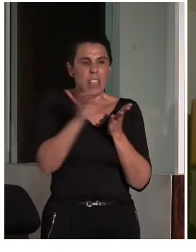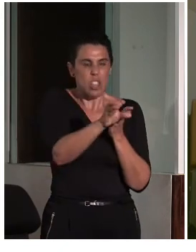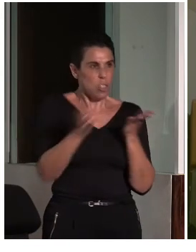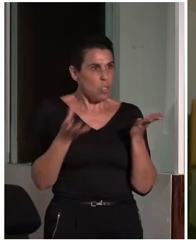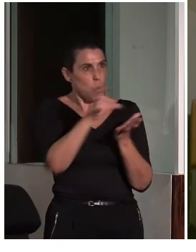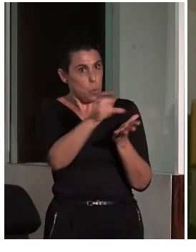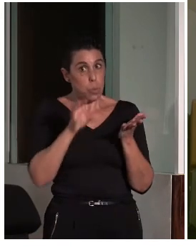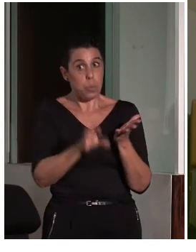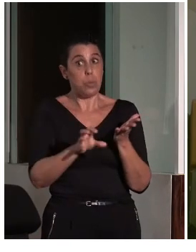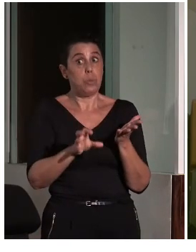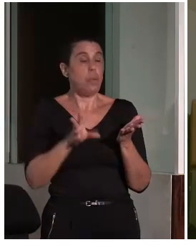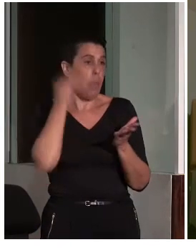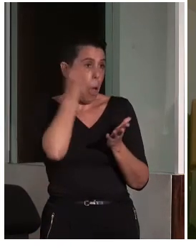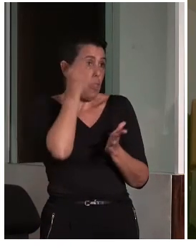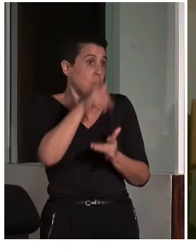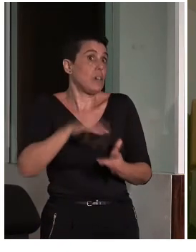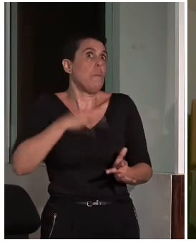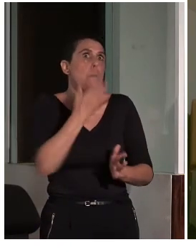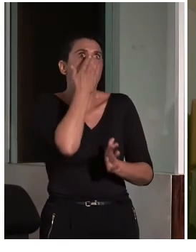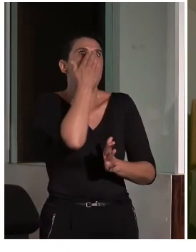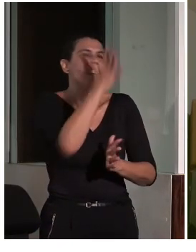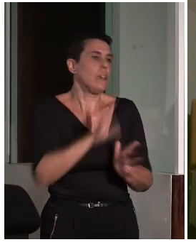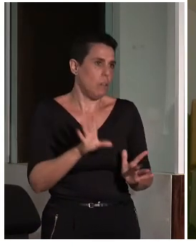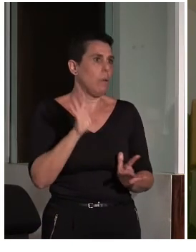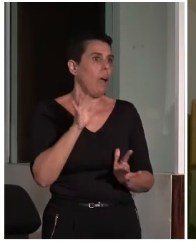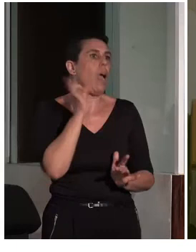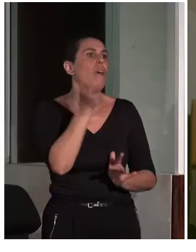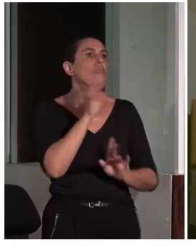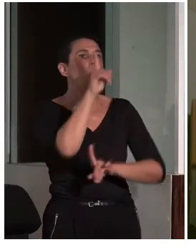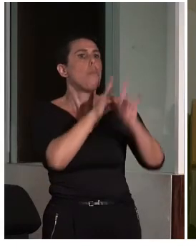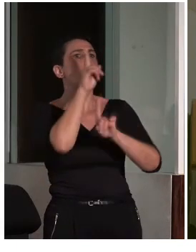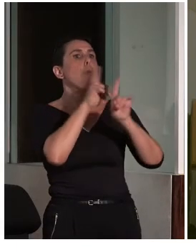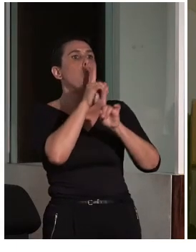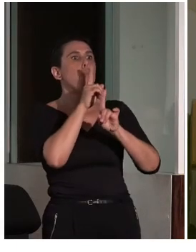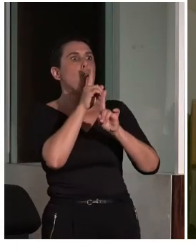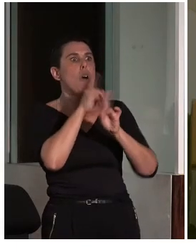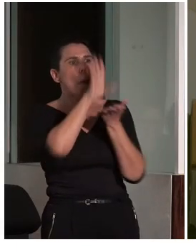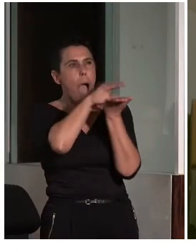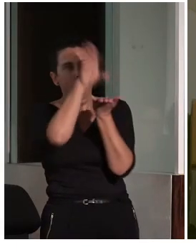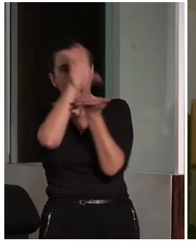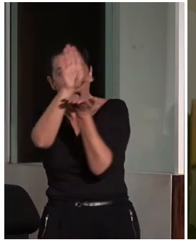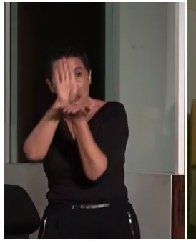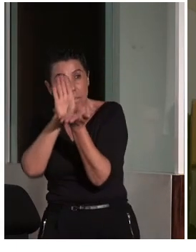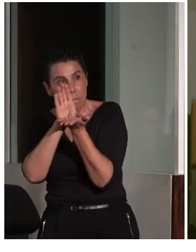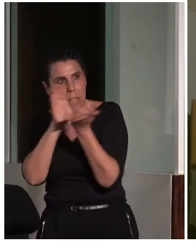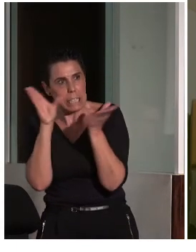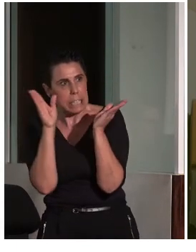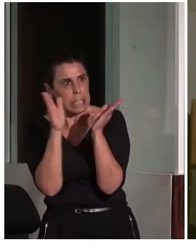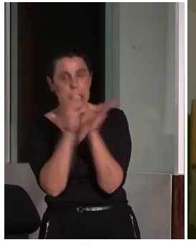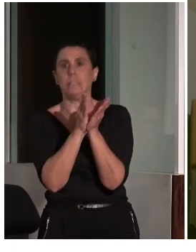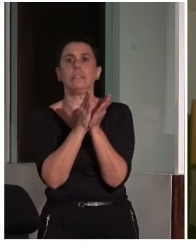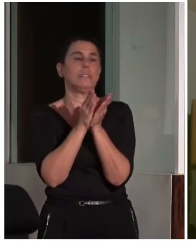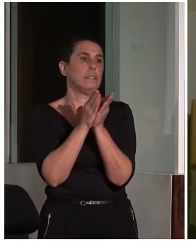estamos planteando, pero sí que es cierto que suponía un verdadero problema a la hora de condensar toda esa información, y el resultado era